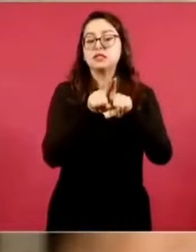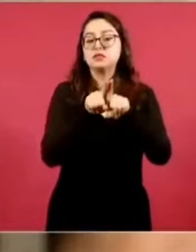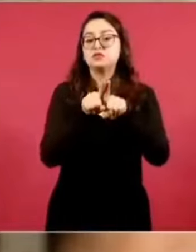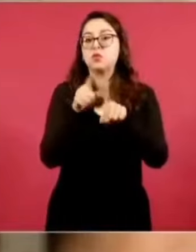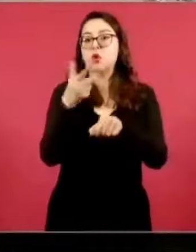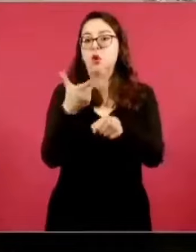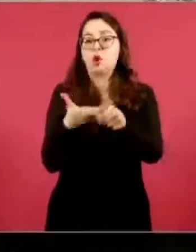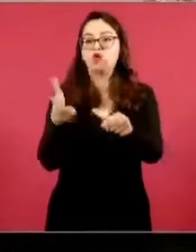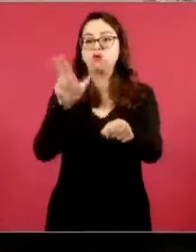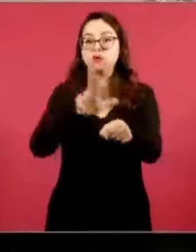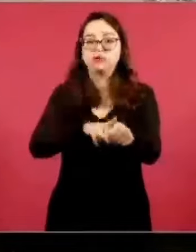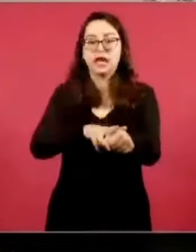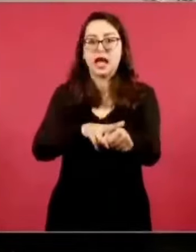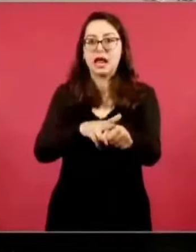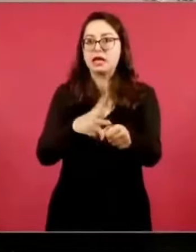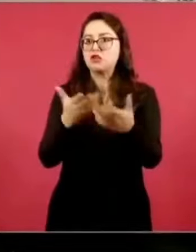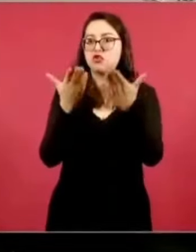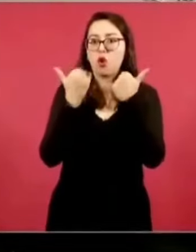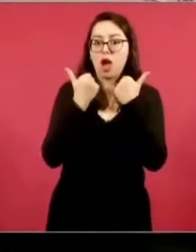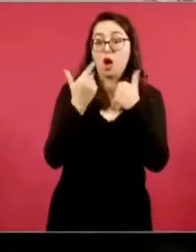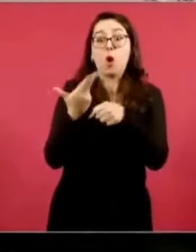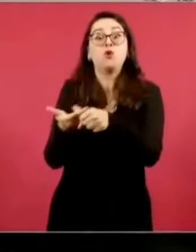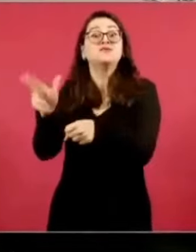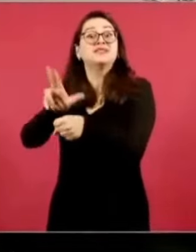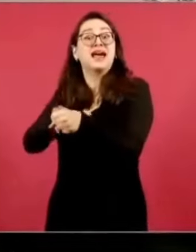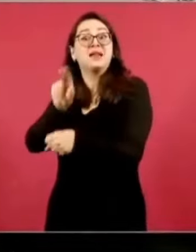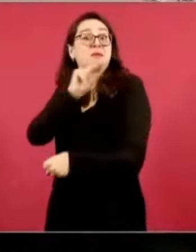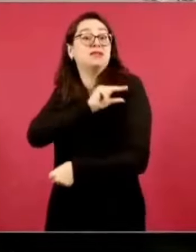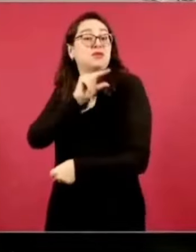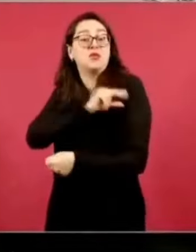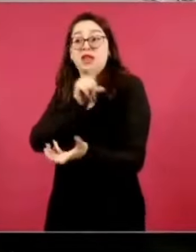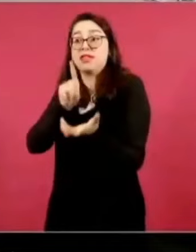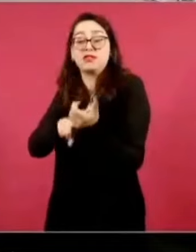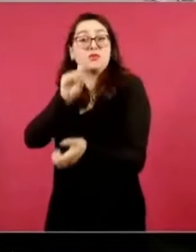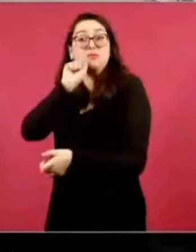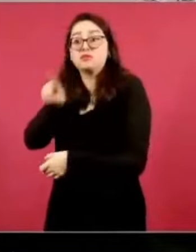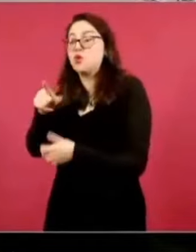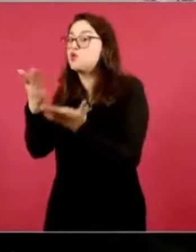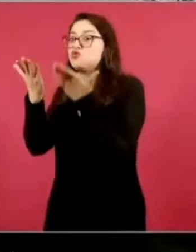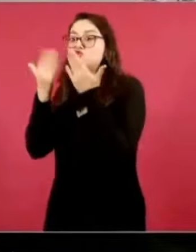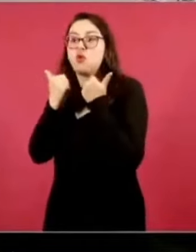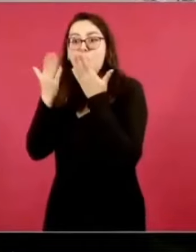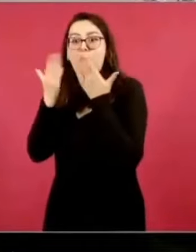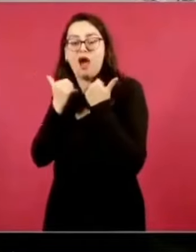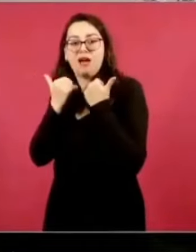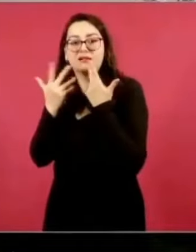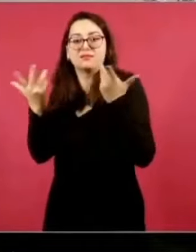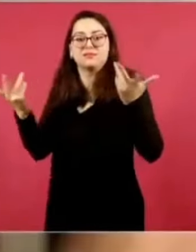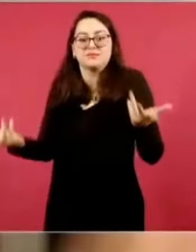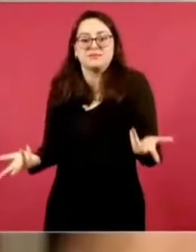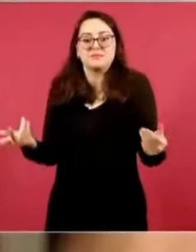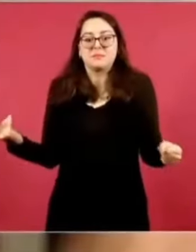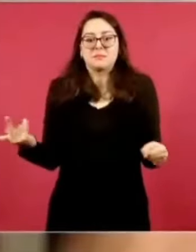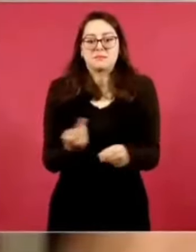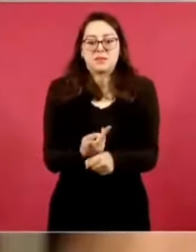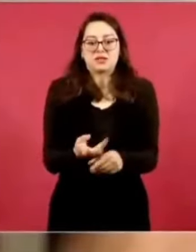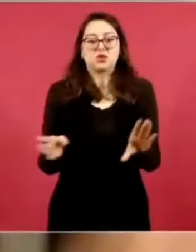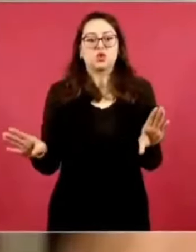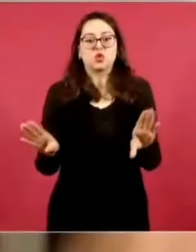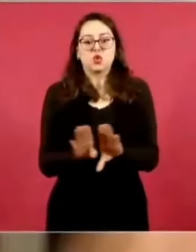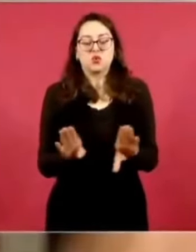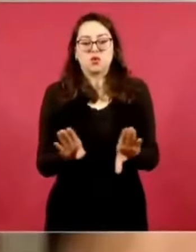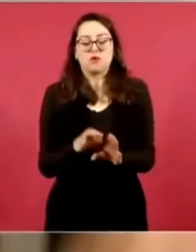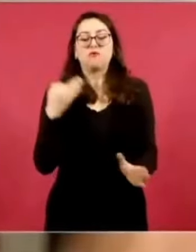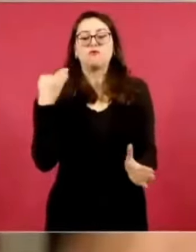hay esos medicamentos. ¿Cómo ayudarle a esas personas? Este planteamiento lo habíamos hecho antes, seguramente lo recuerda, pero, señor presidente, sigue sin haber